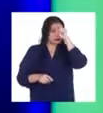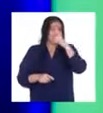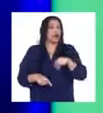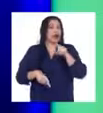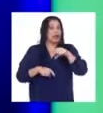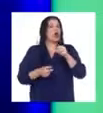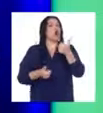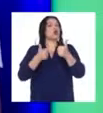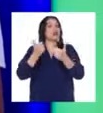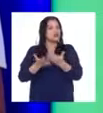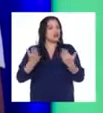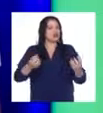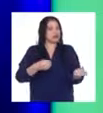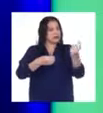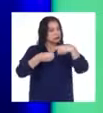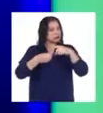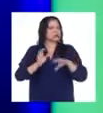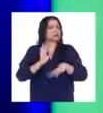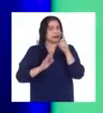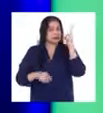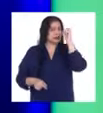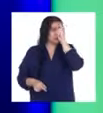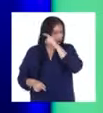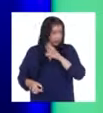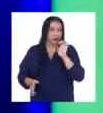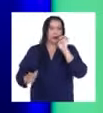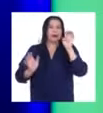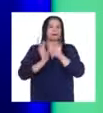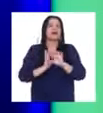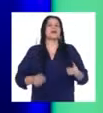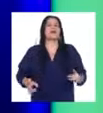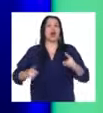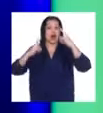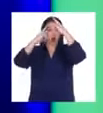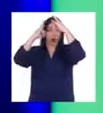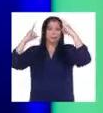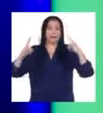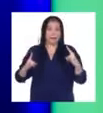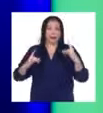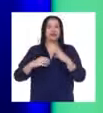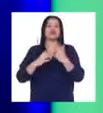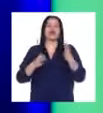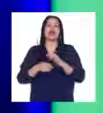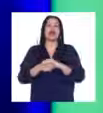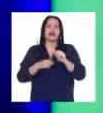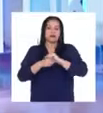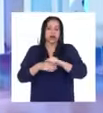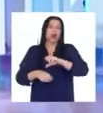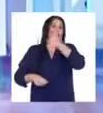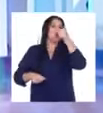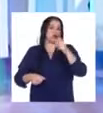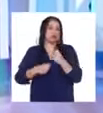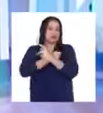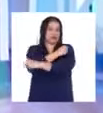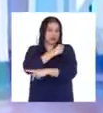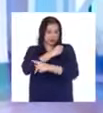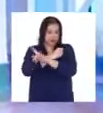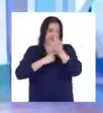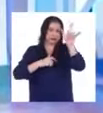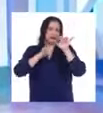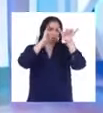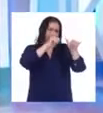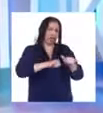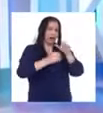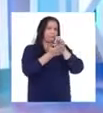complicadas. Por ejemplo, los campamentos de entrenamientos que tenemos fuera del país por meses,